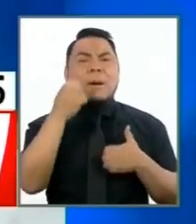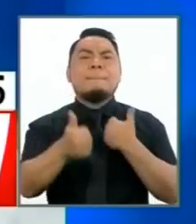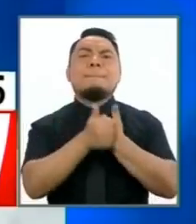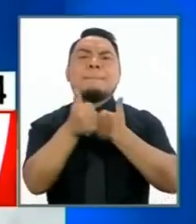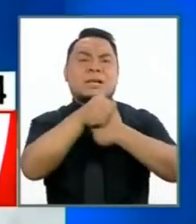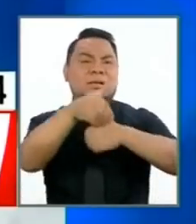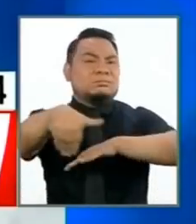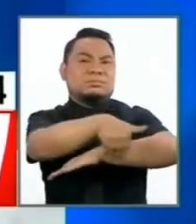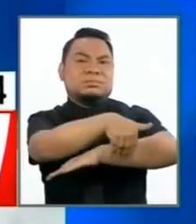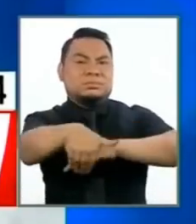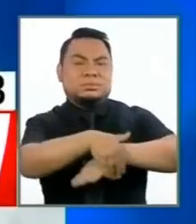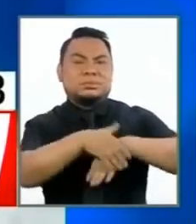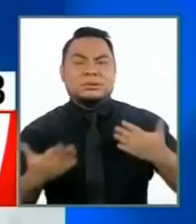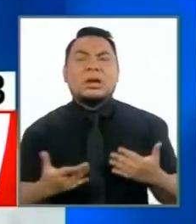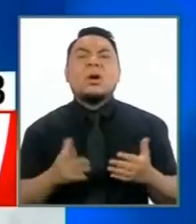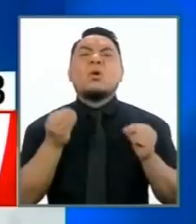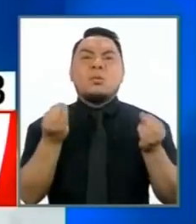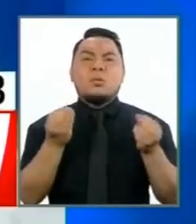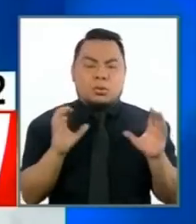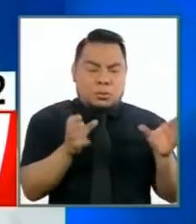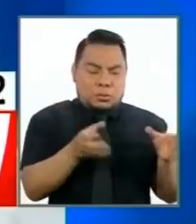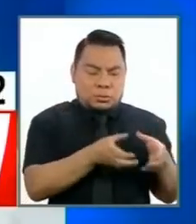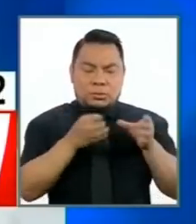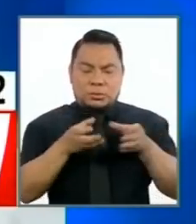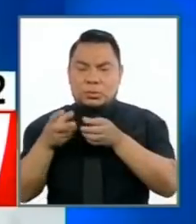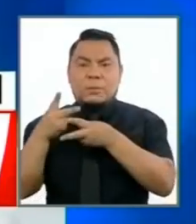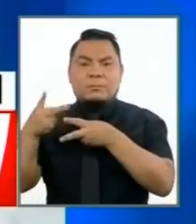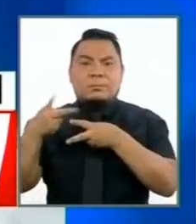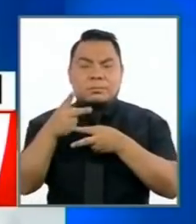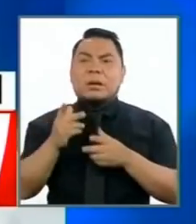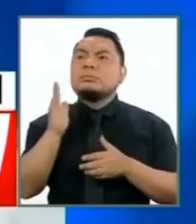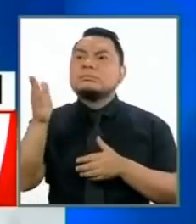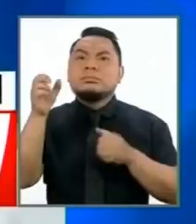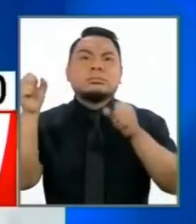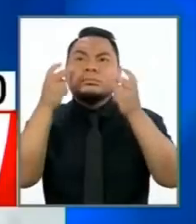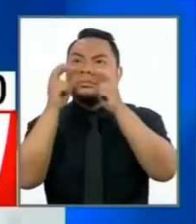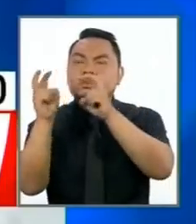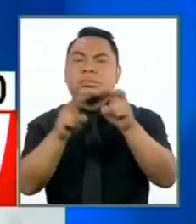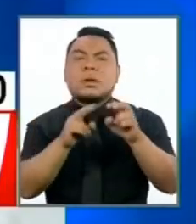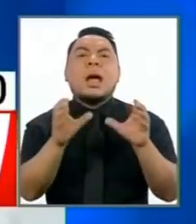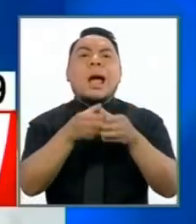ciudadana, a través de las rondas urbanas y campesinas.